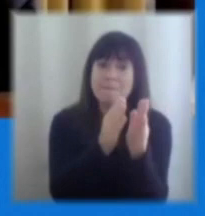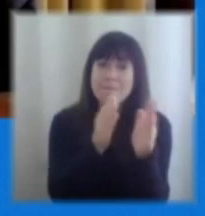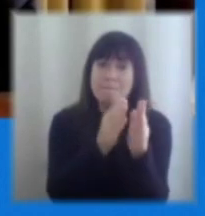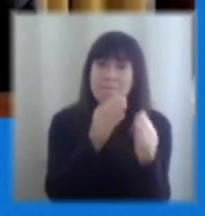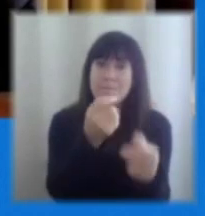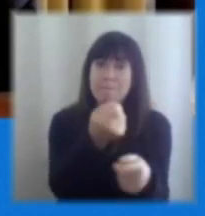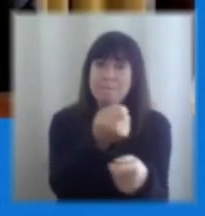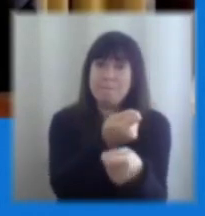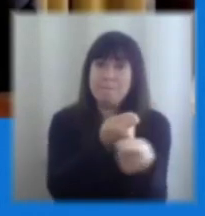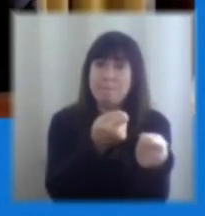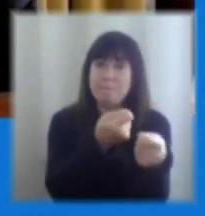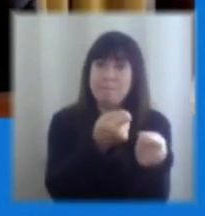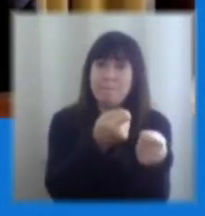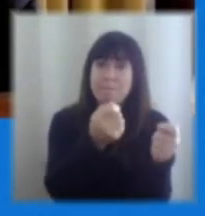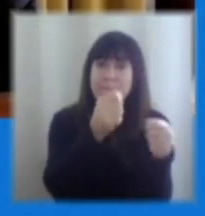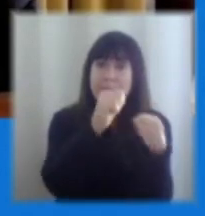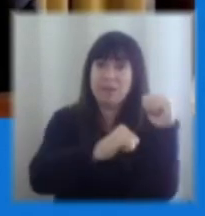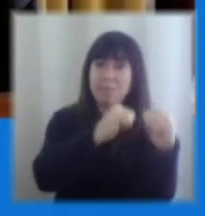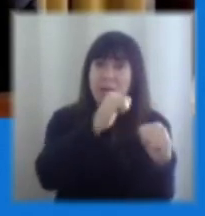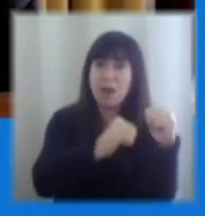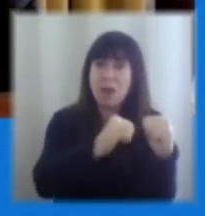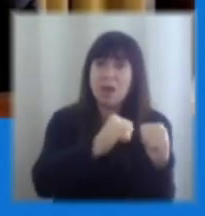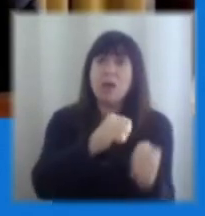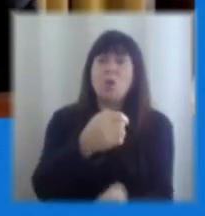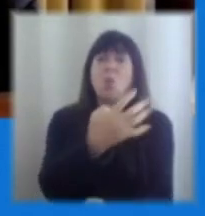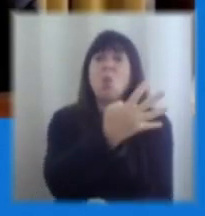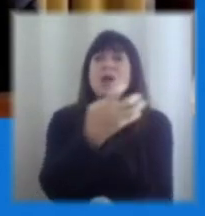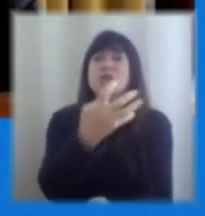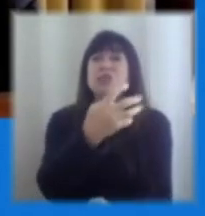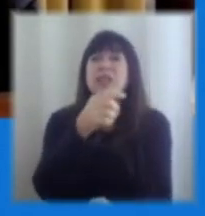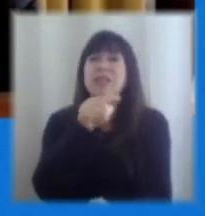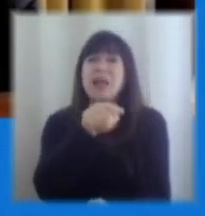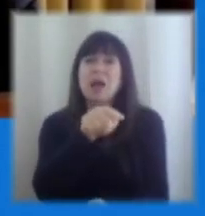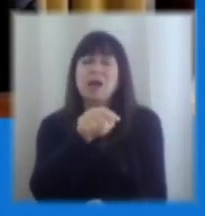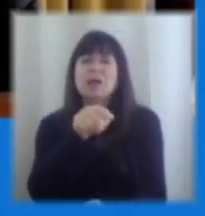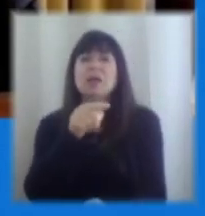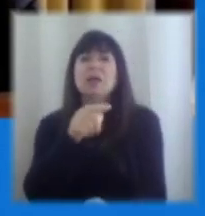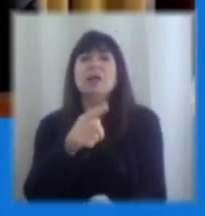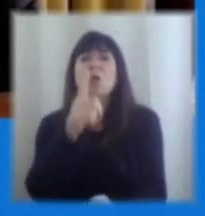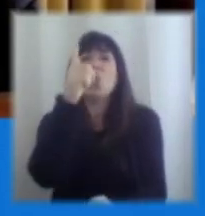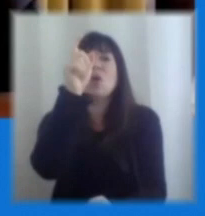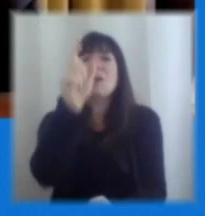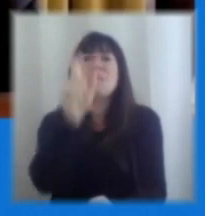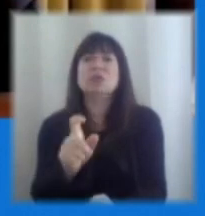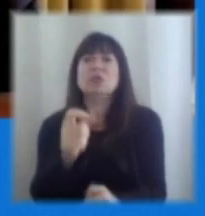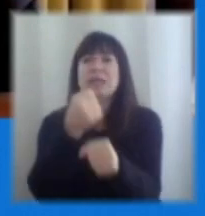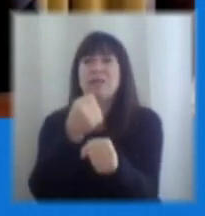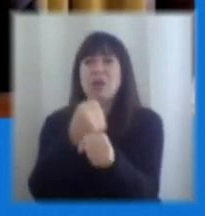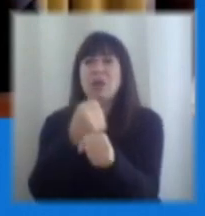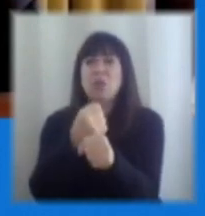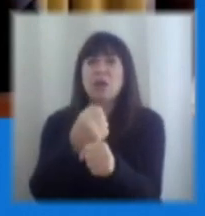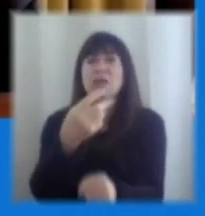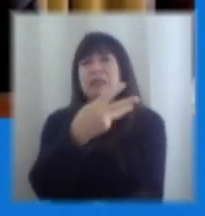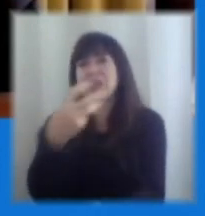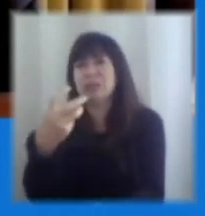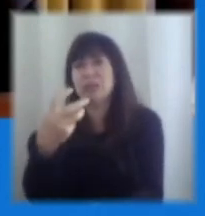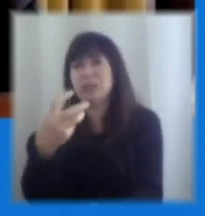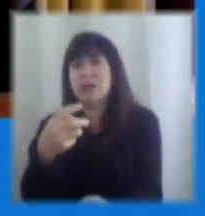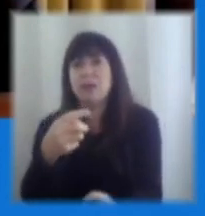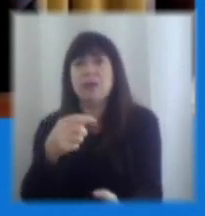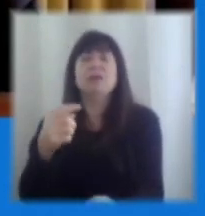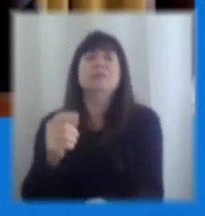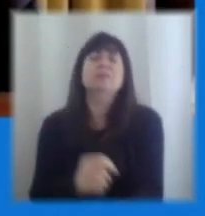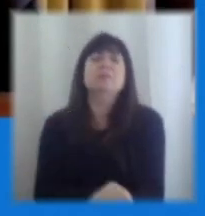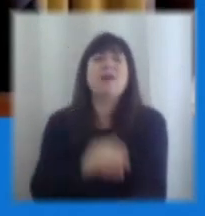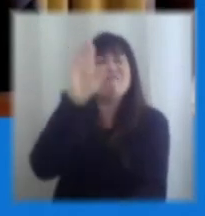solamente 300.000 sean las que tienen al menos un trabajador contratado da cuenta un poquito del universo de pymes y no quizás ese